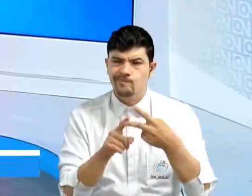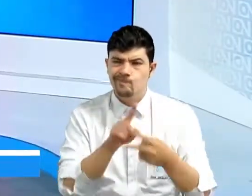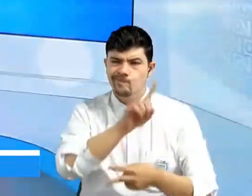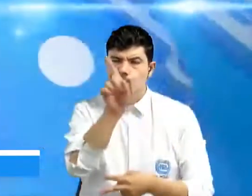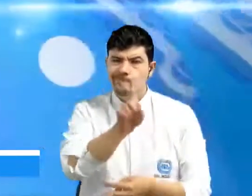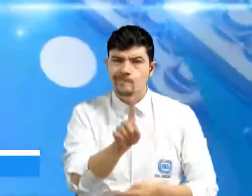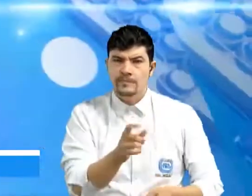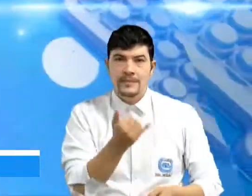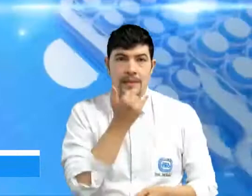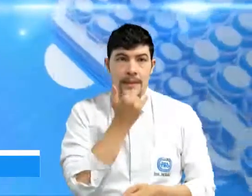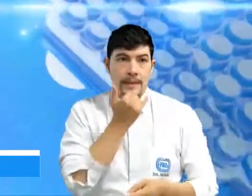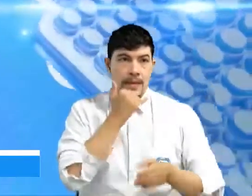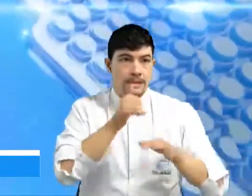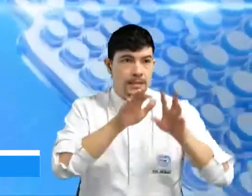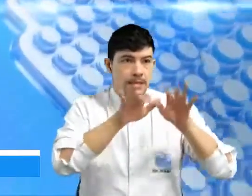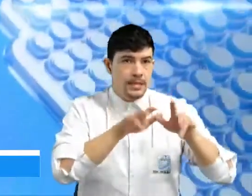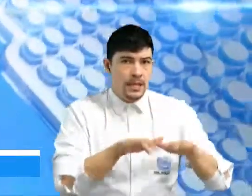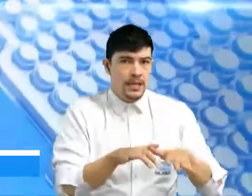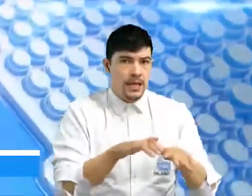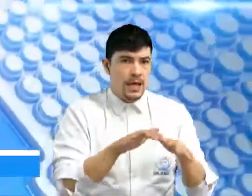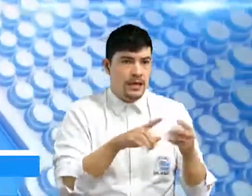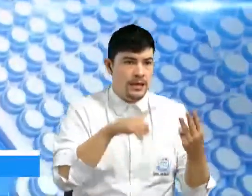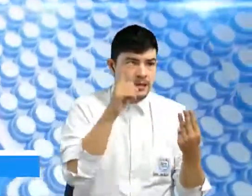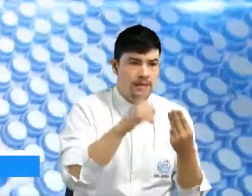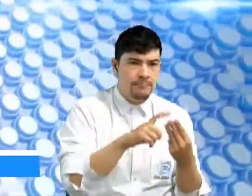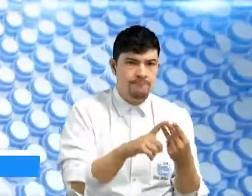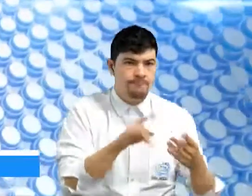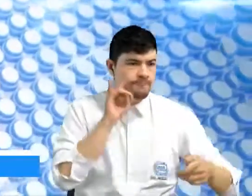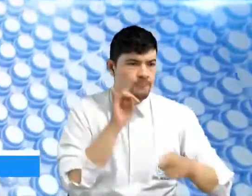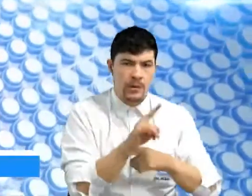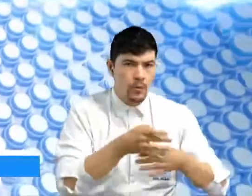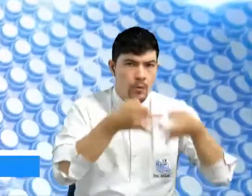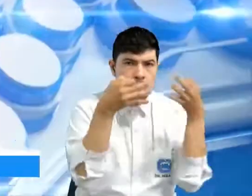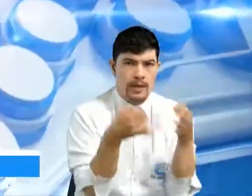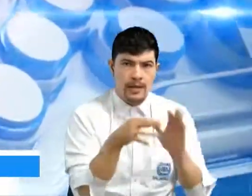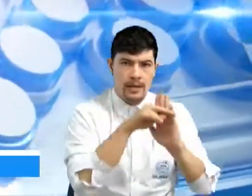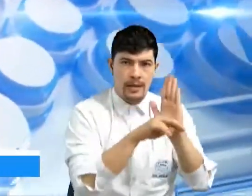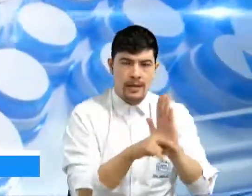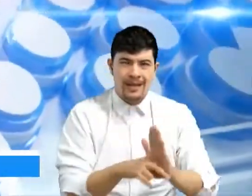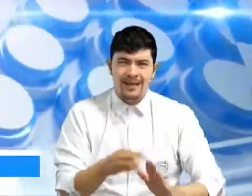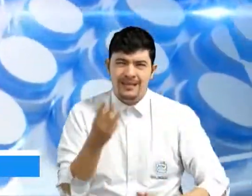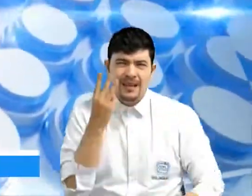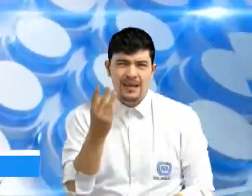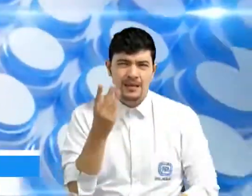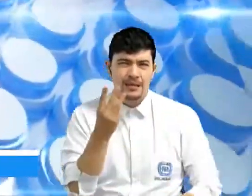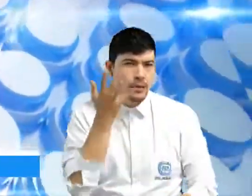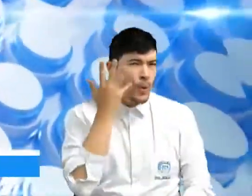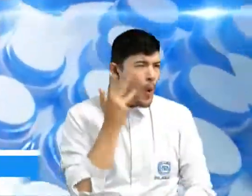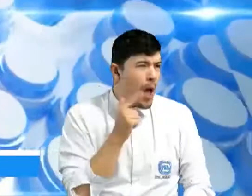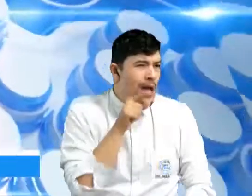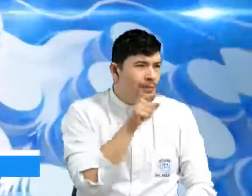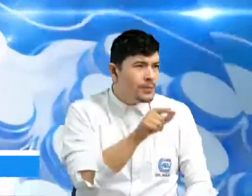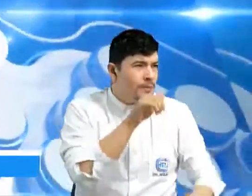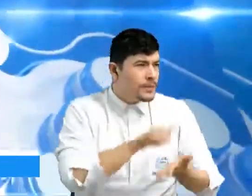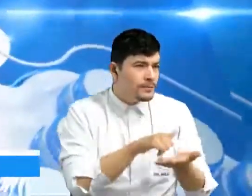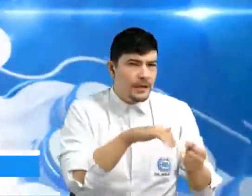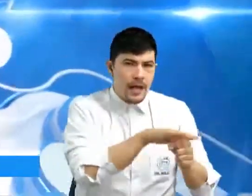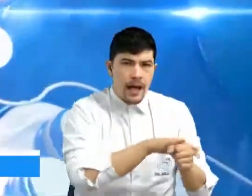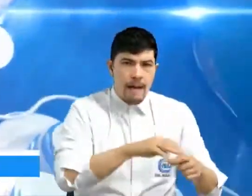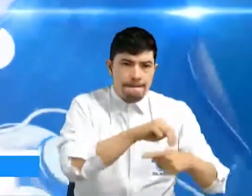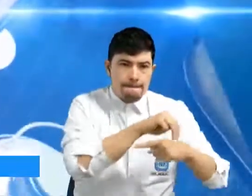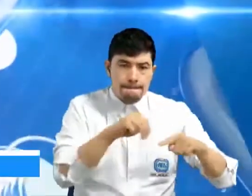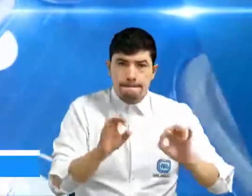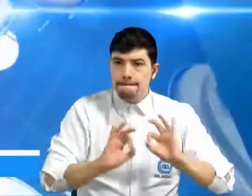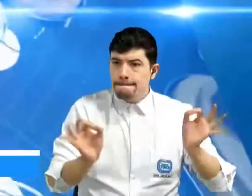autoridades que no hacen cumplir las normas? Tres, todos los días se ve la misma situación en Metrolínea y